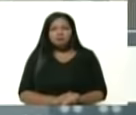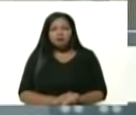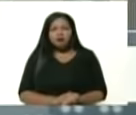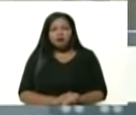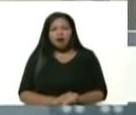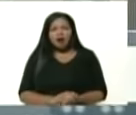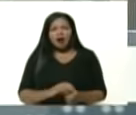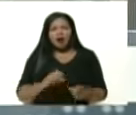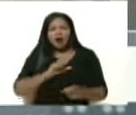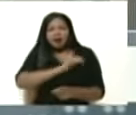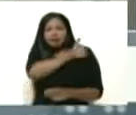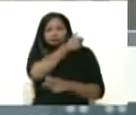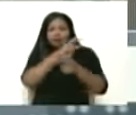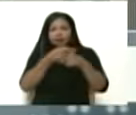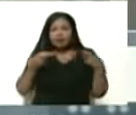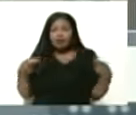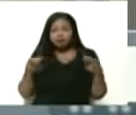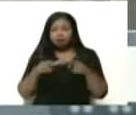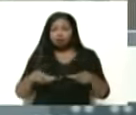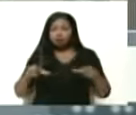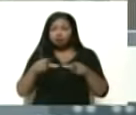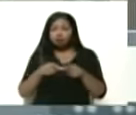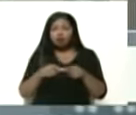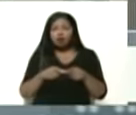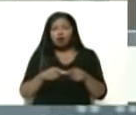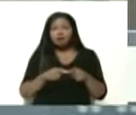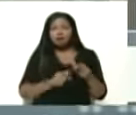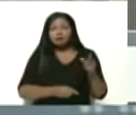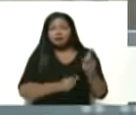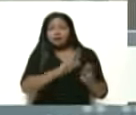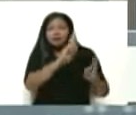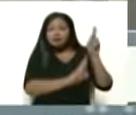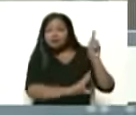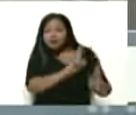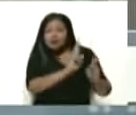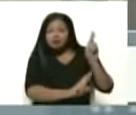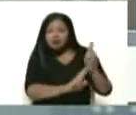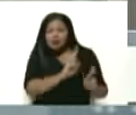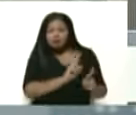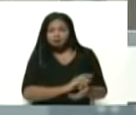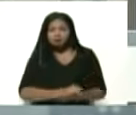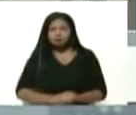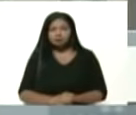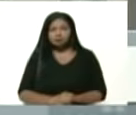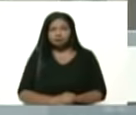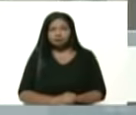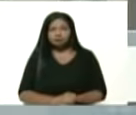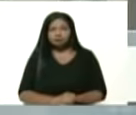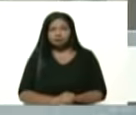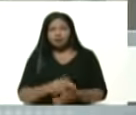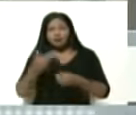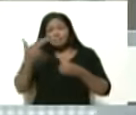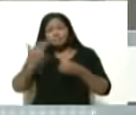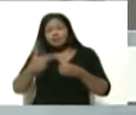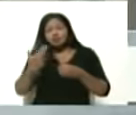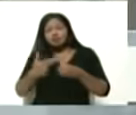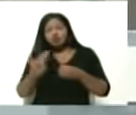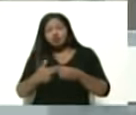de la planta de fertilizantes de la petroquímica